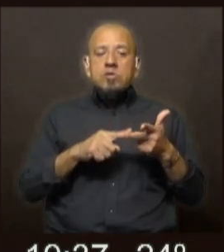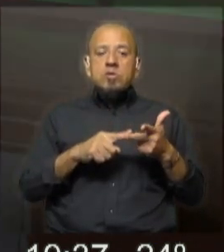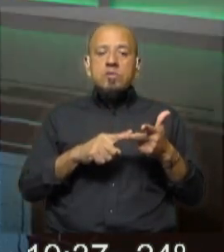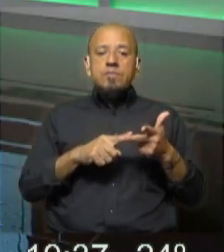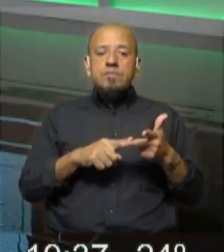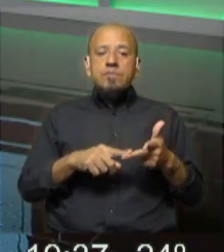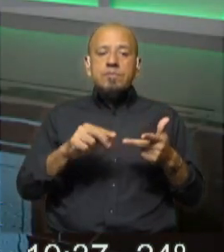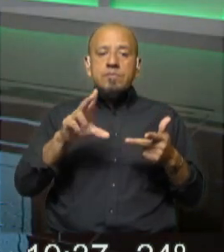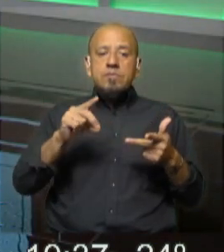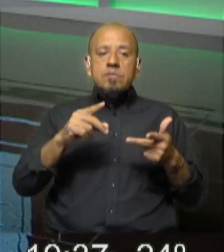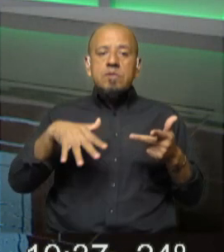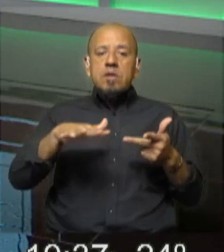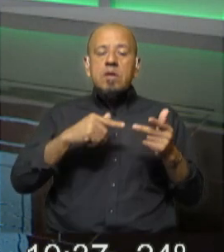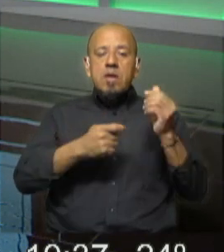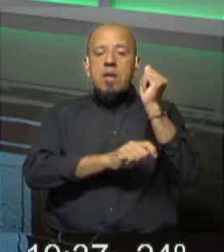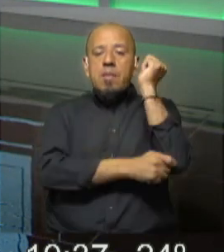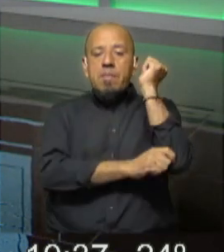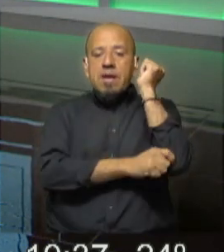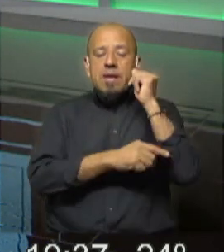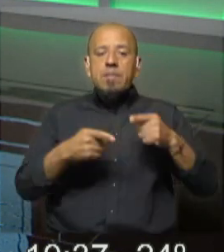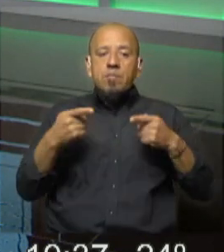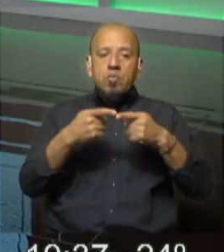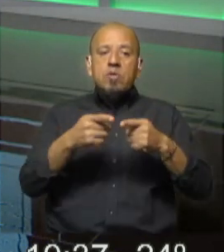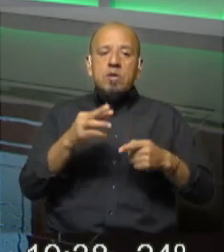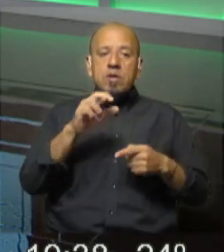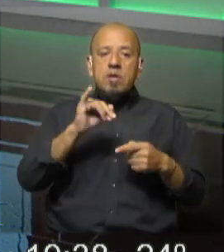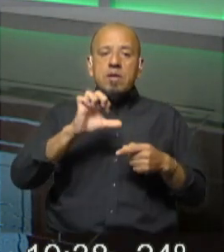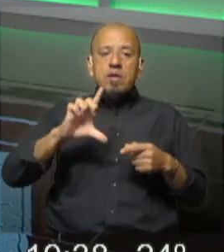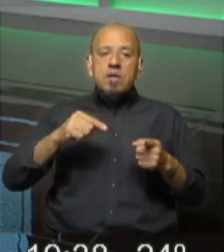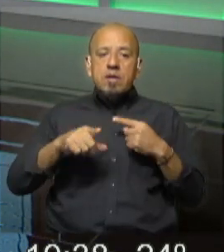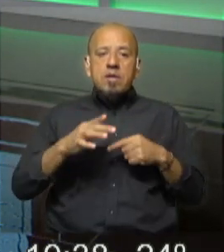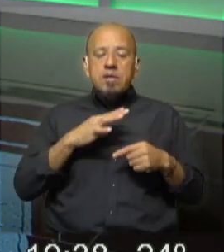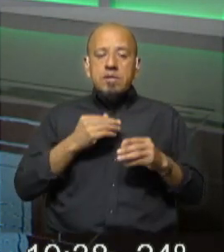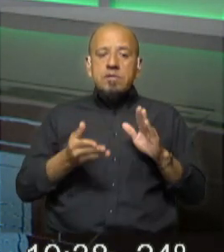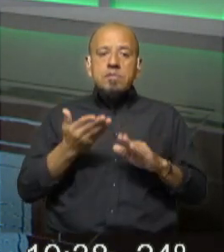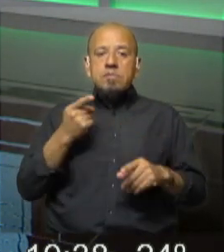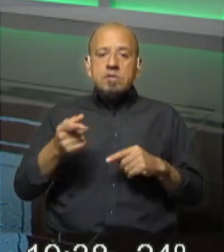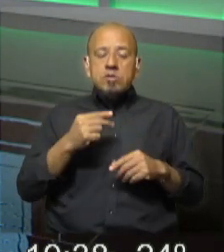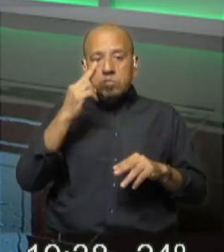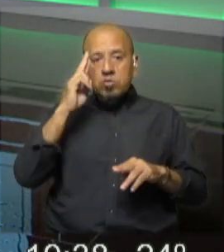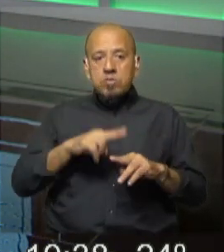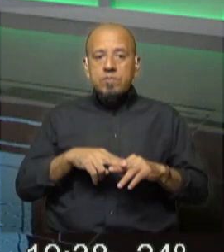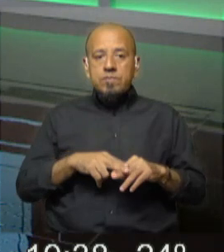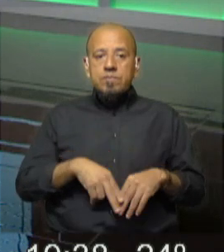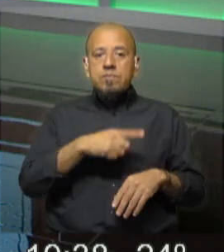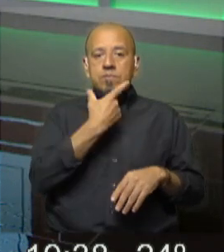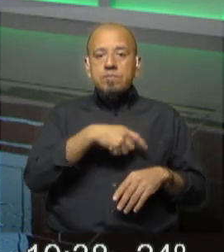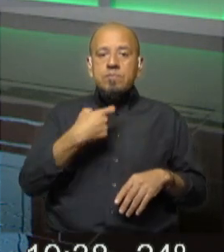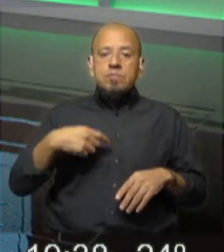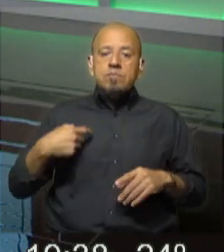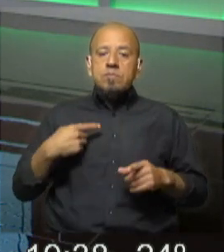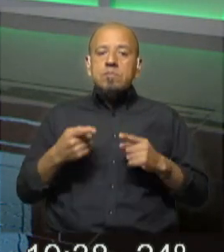30,2 que ya es la zona de Manga, Punta de Rieles zonas donde se han registrado la mayor cantidad de homicidios Peñarol y